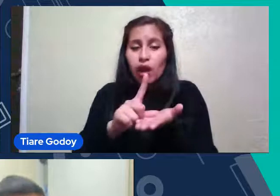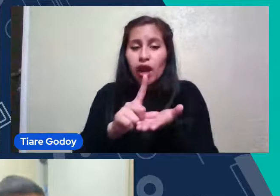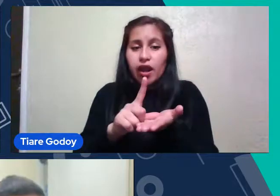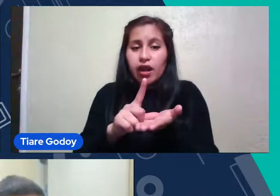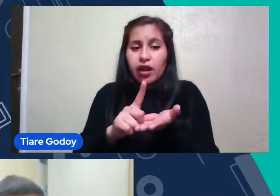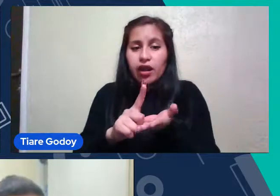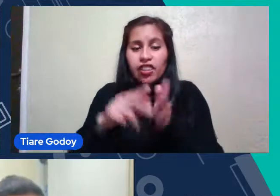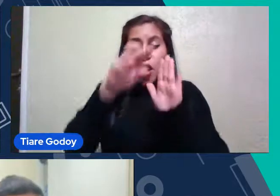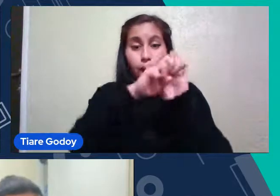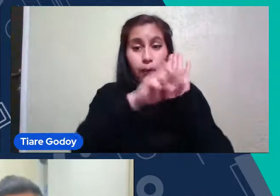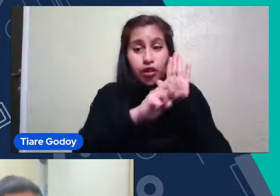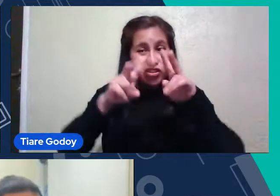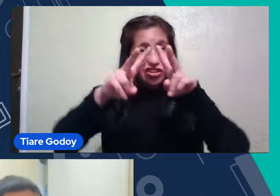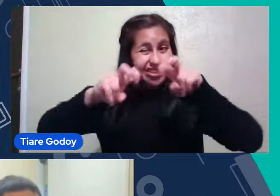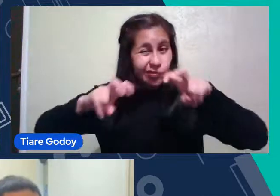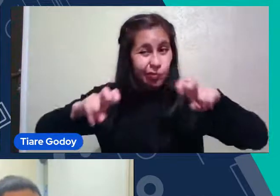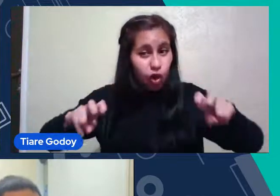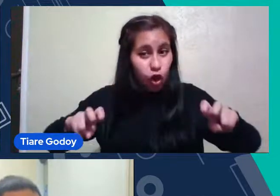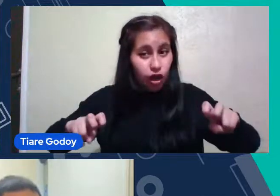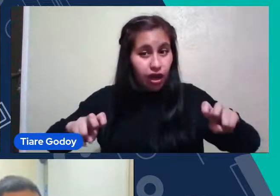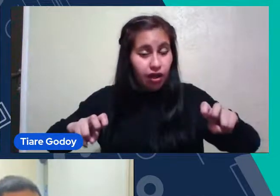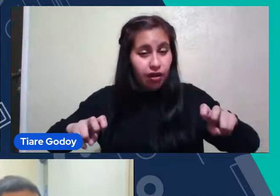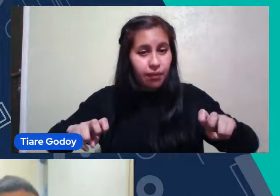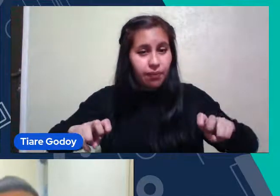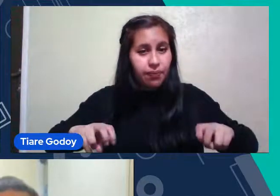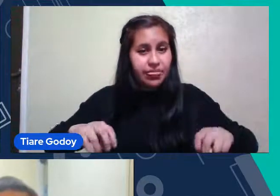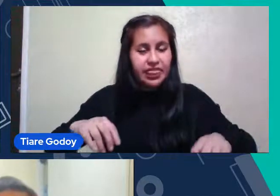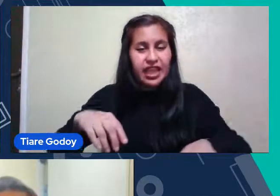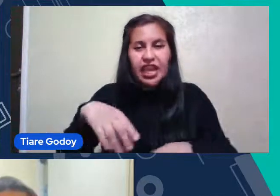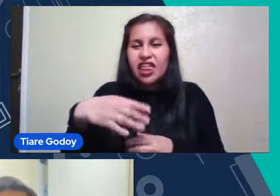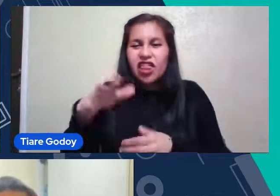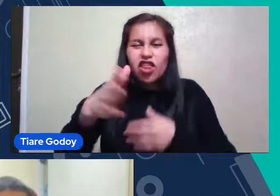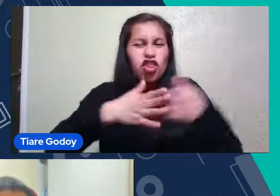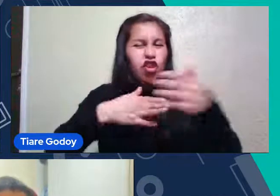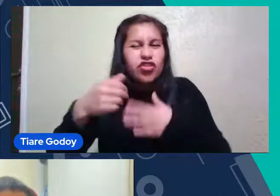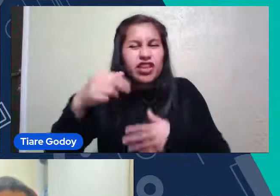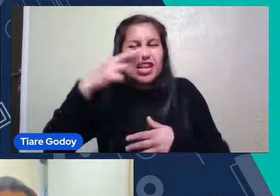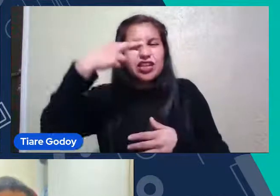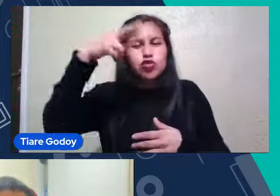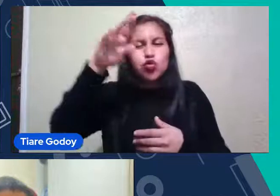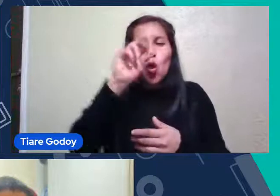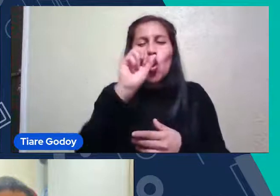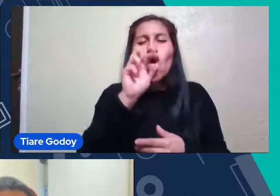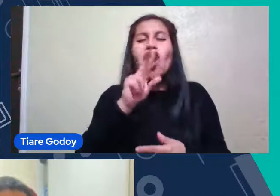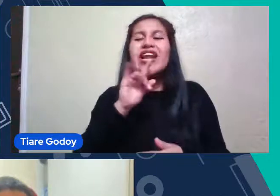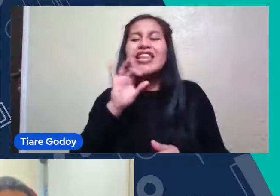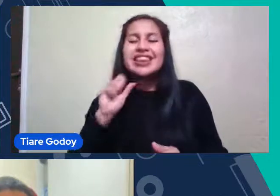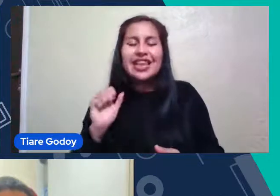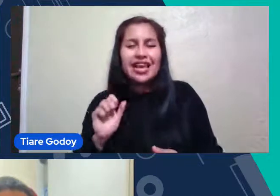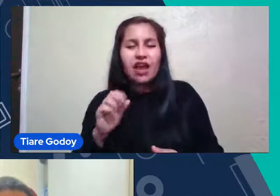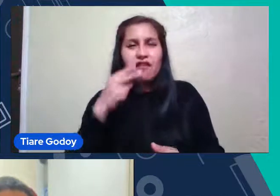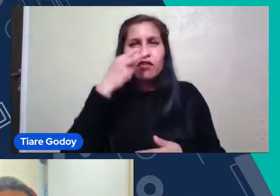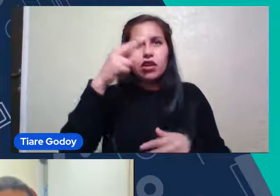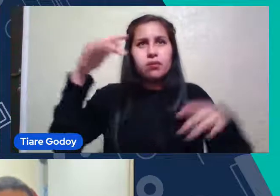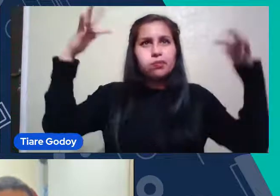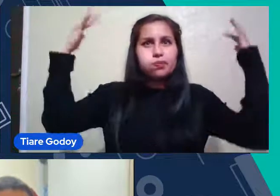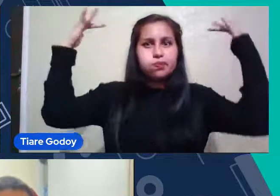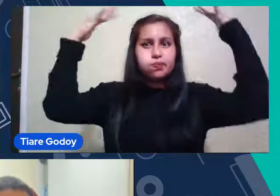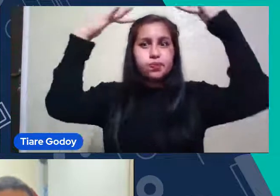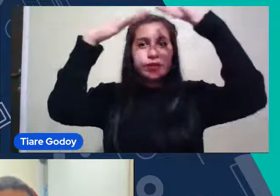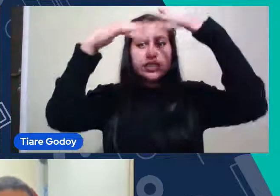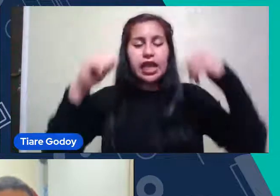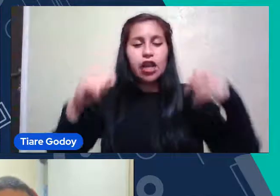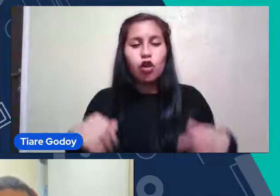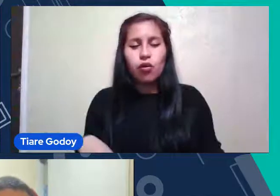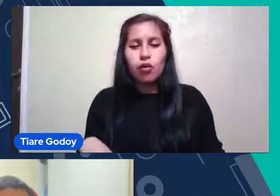Proyecto Explora En la zona Suroriente Voy a ir al Embalse del Yeso Ver los cielos Estamos en un lugar Que es